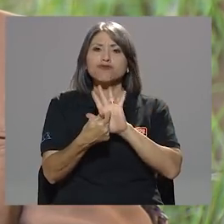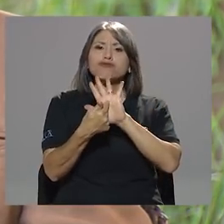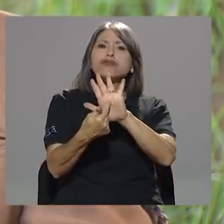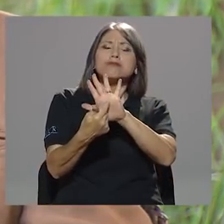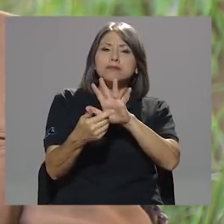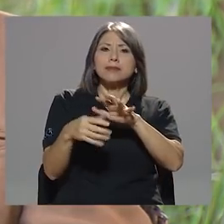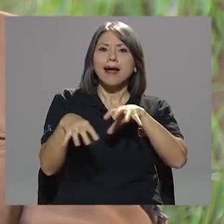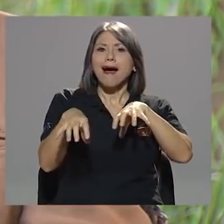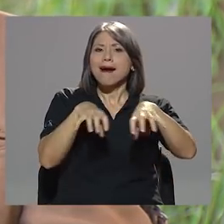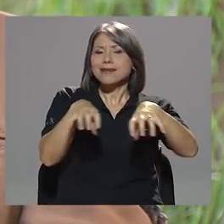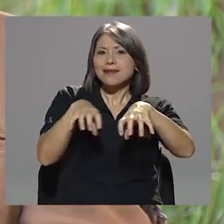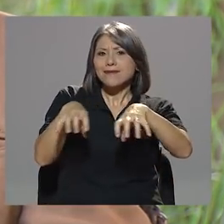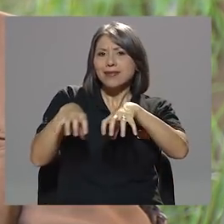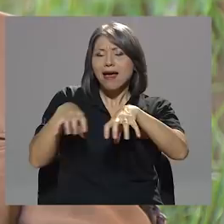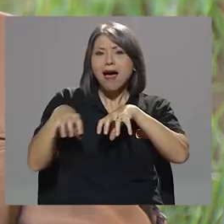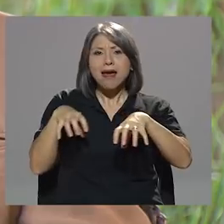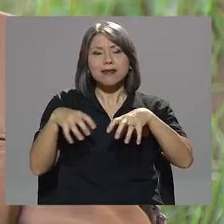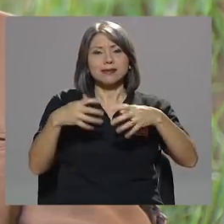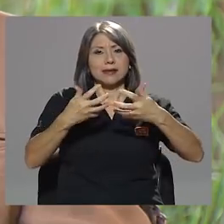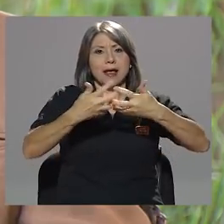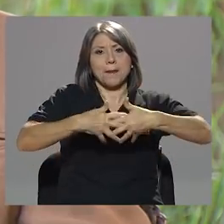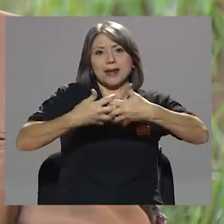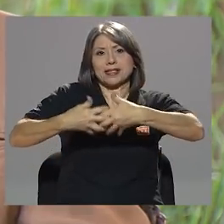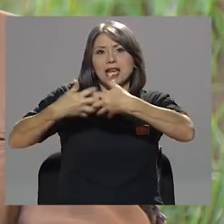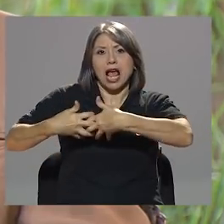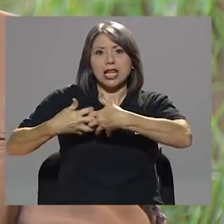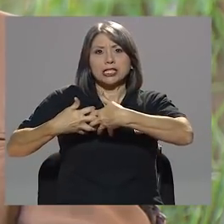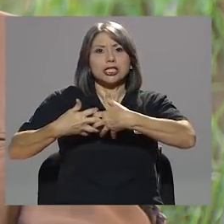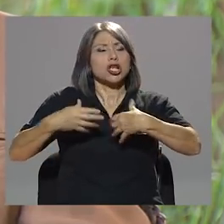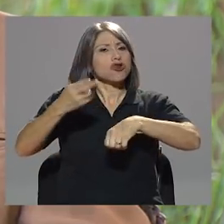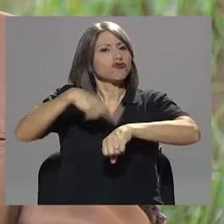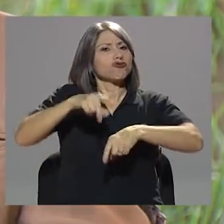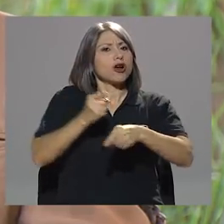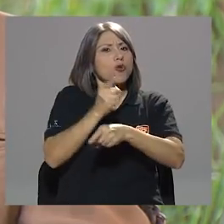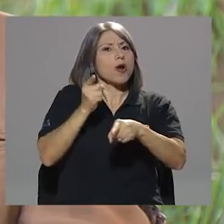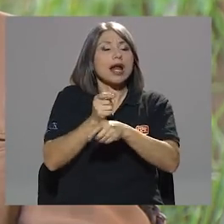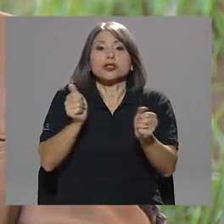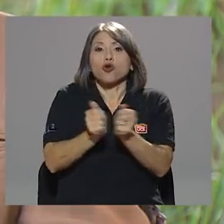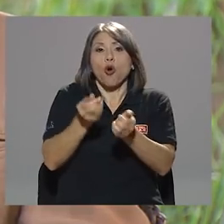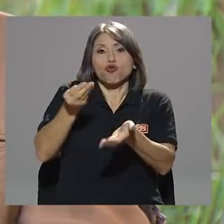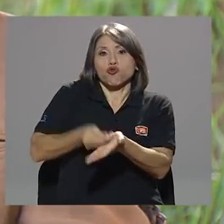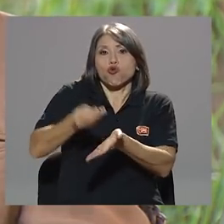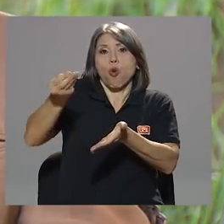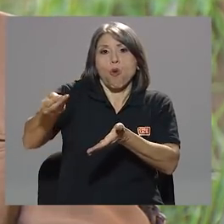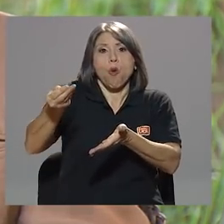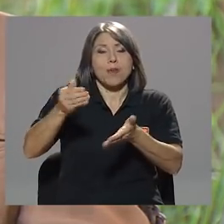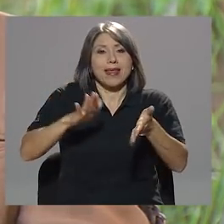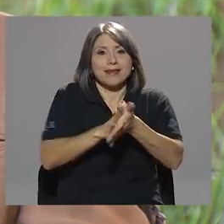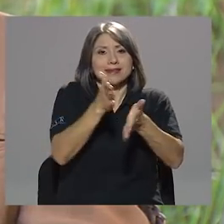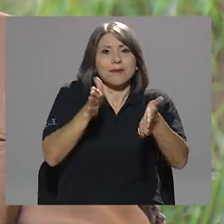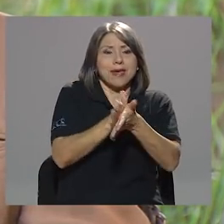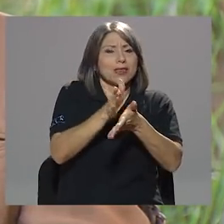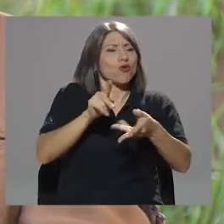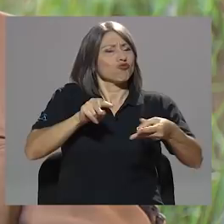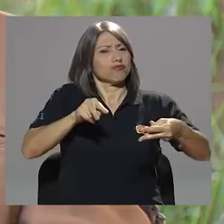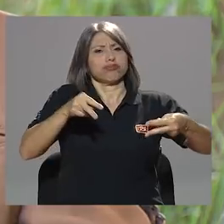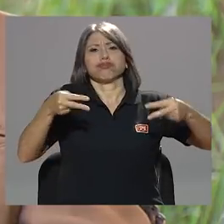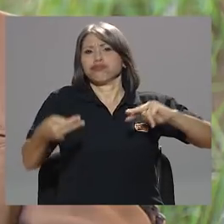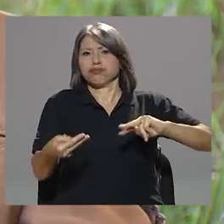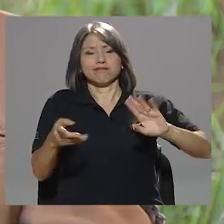actividades empresariales irregulares con la importación del cemento y más bien es a contrario censo.